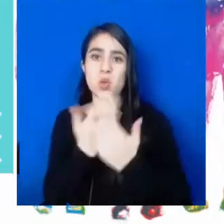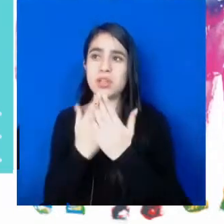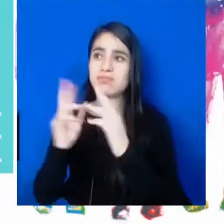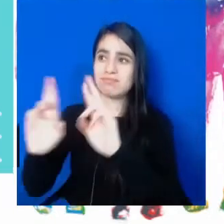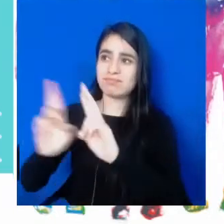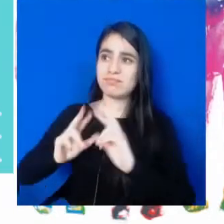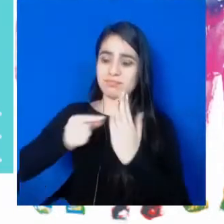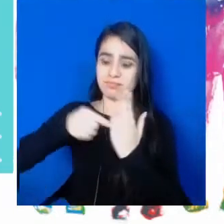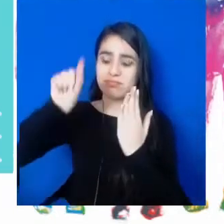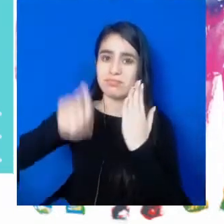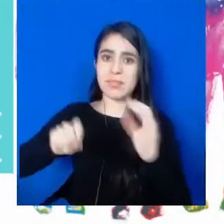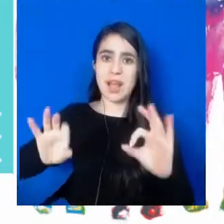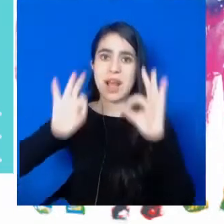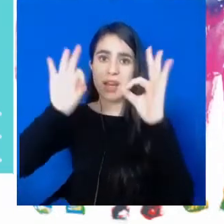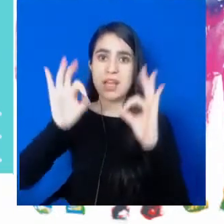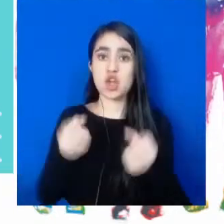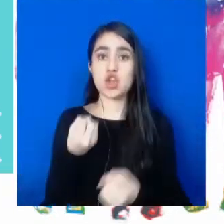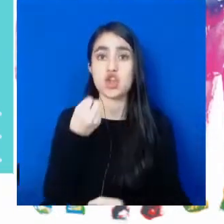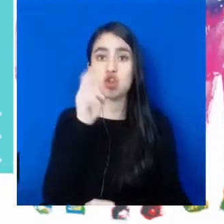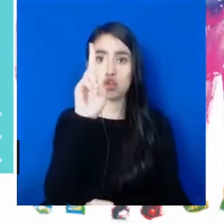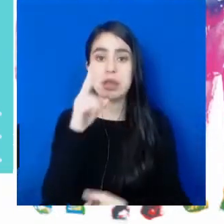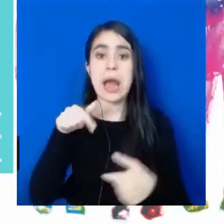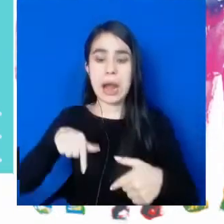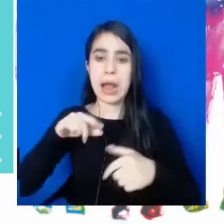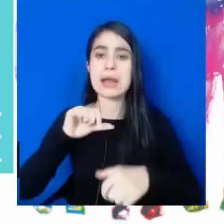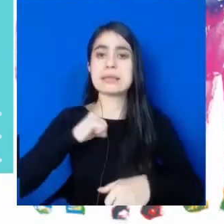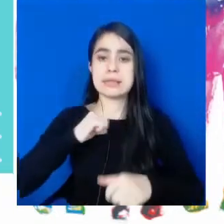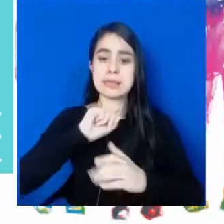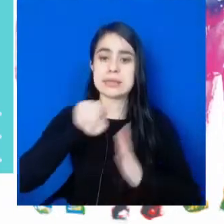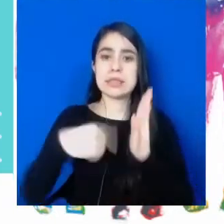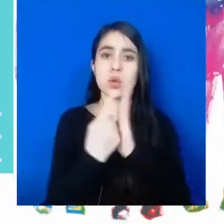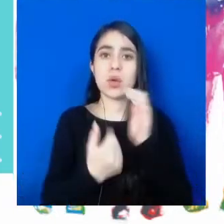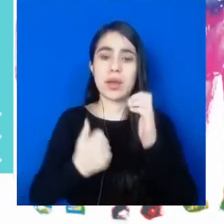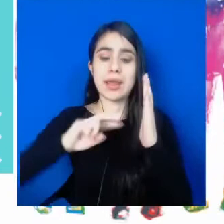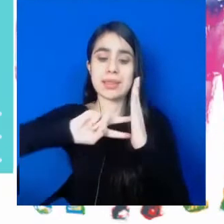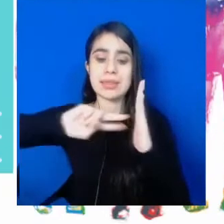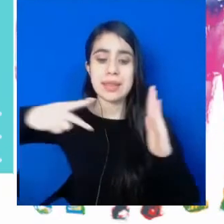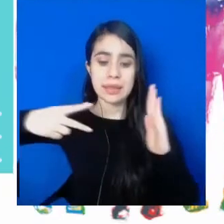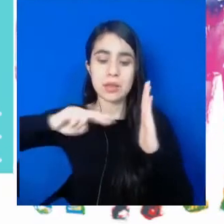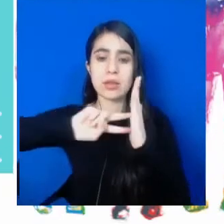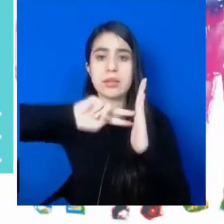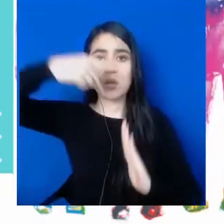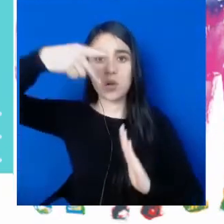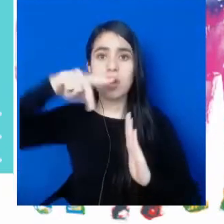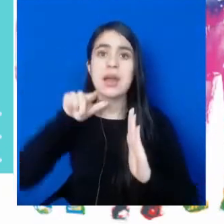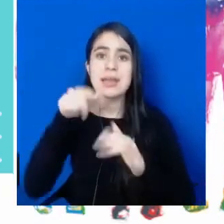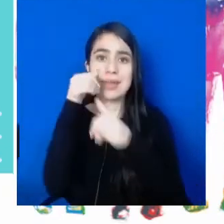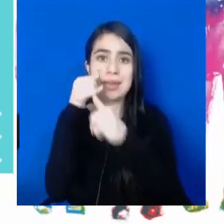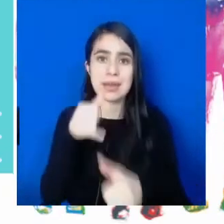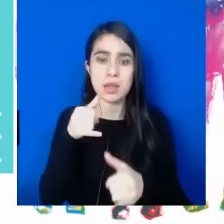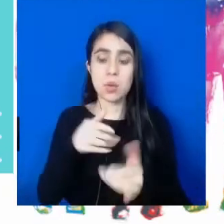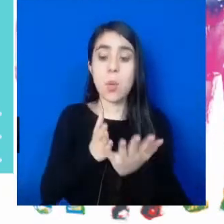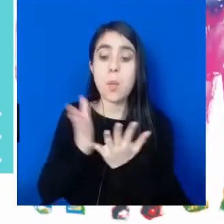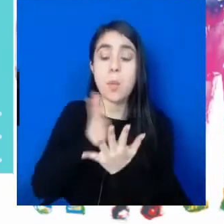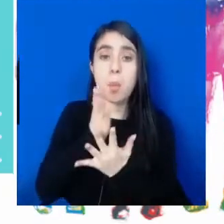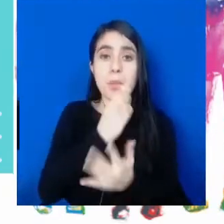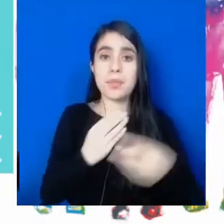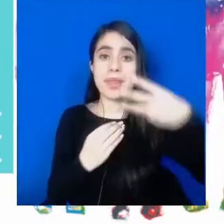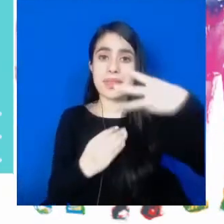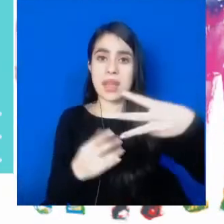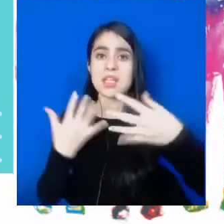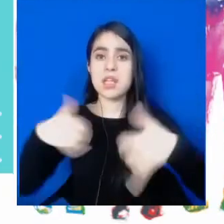calidad. Aquí trabajamos con ciclos propedéuticos, técnico, tecnólogo e ingeniero. Tres programas